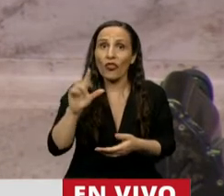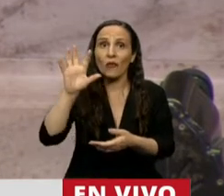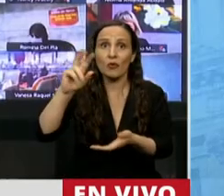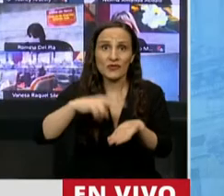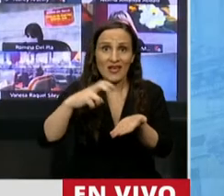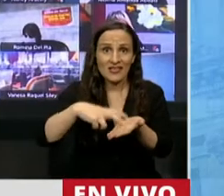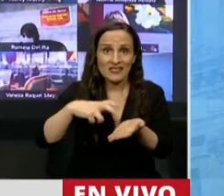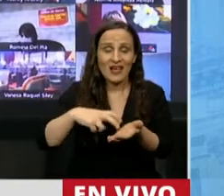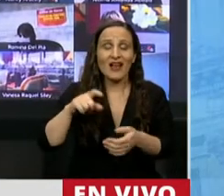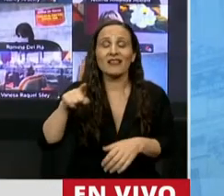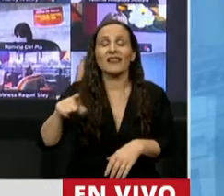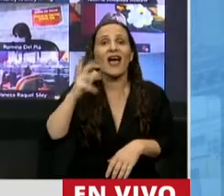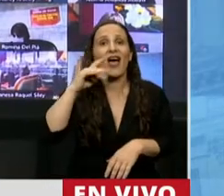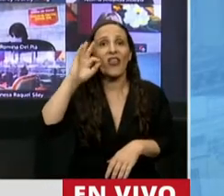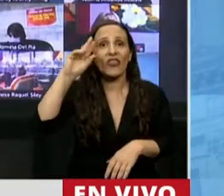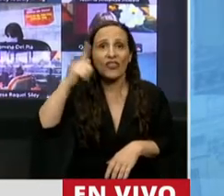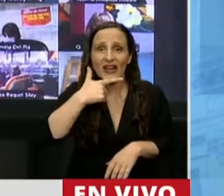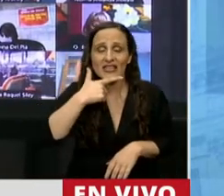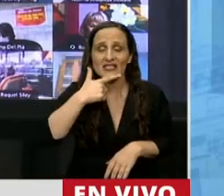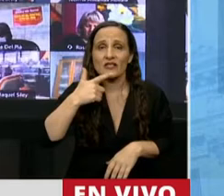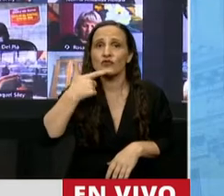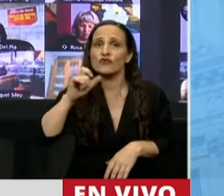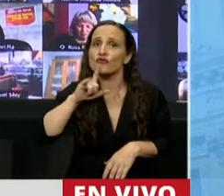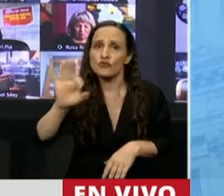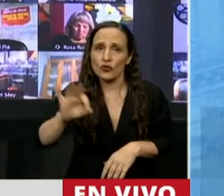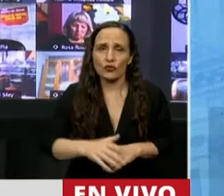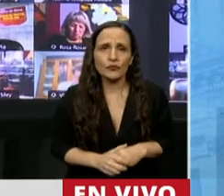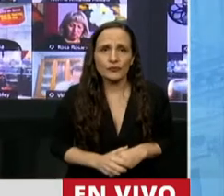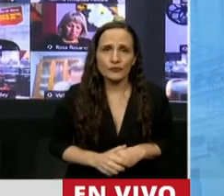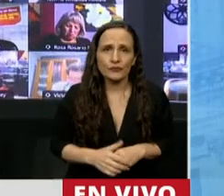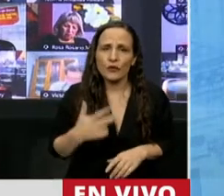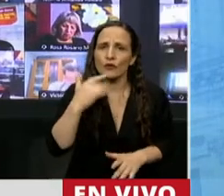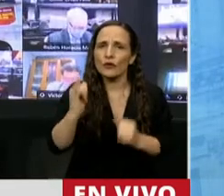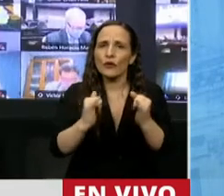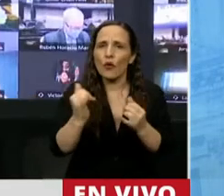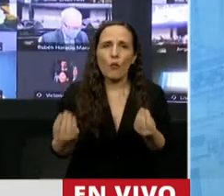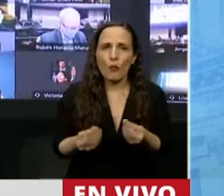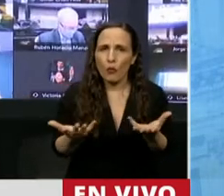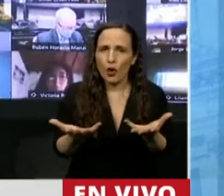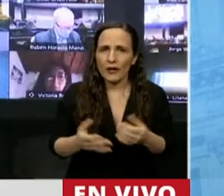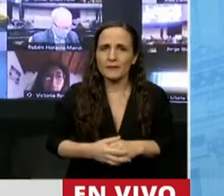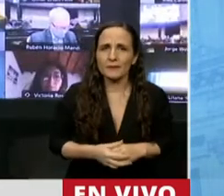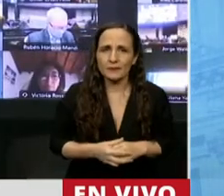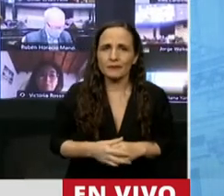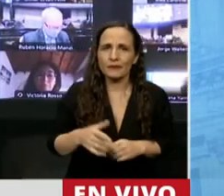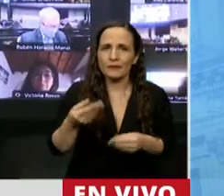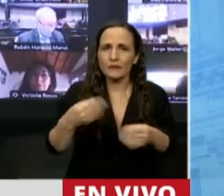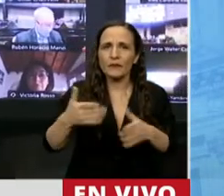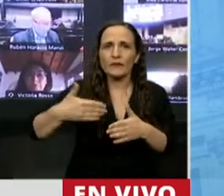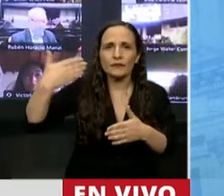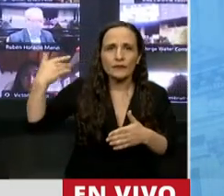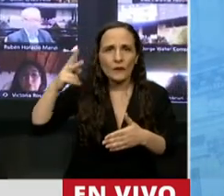diputado Andrés Soto. Voy a explicarle el porqué. Esta historia comienza en el año